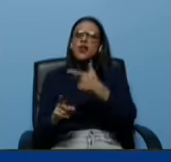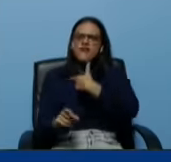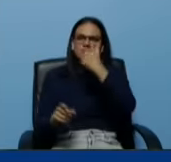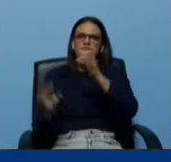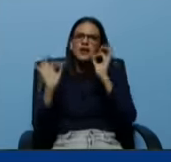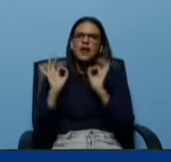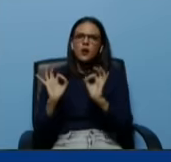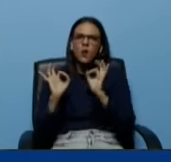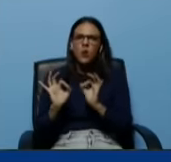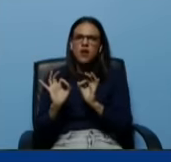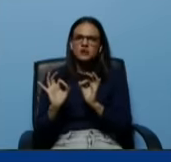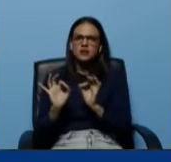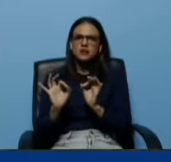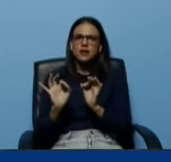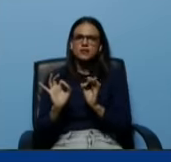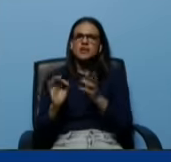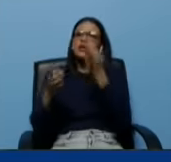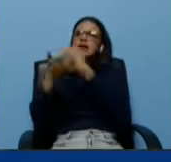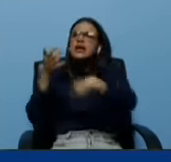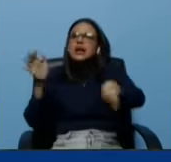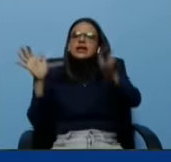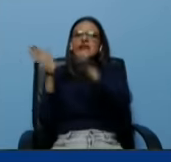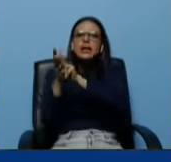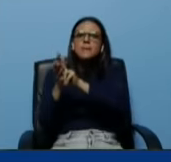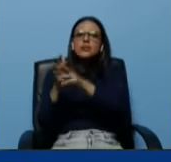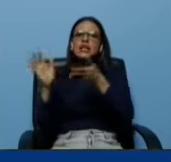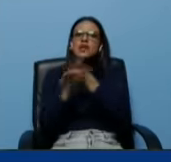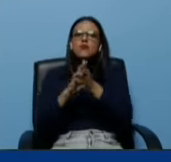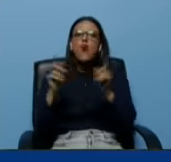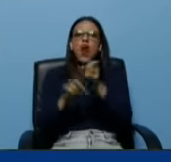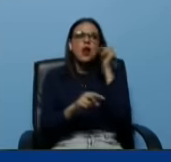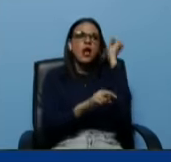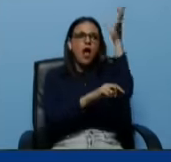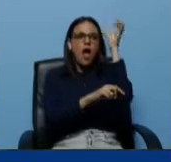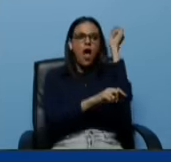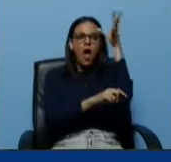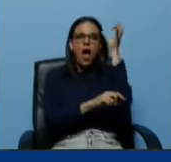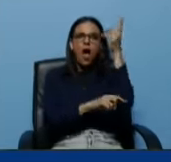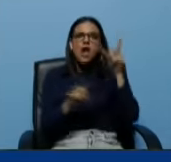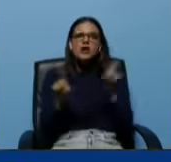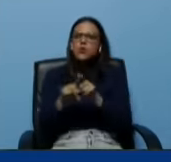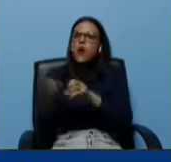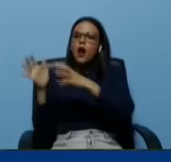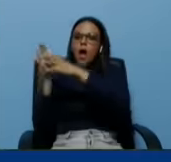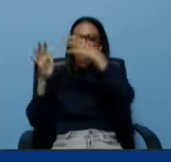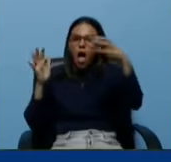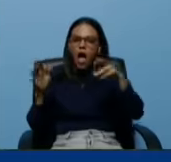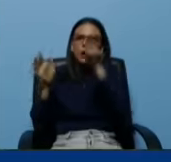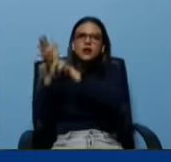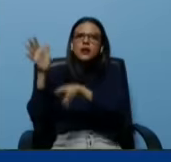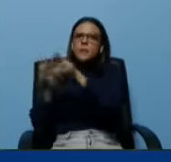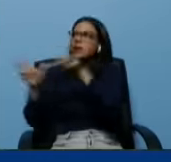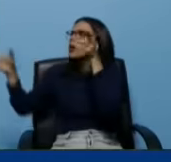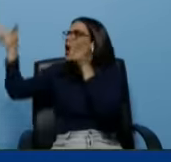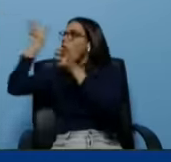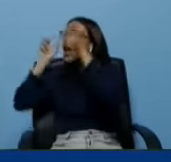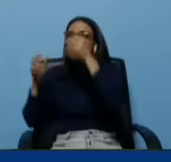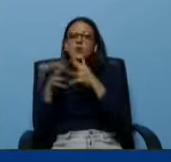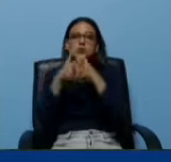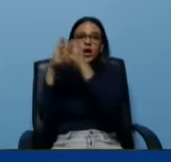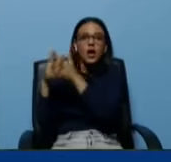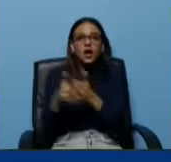Repitiendo las consignas de los yanquis,